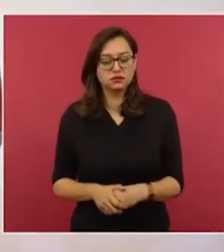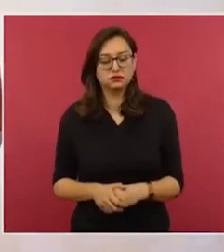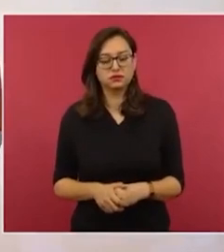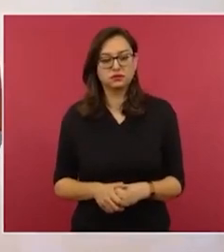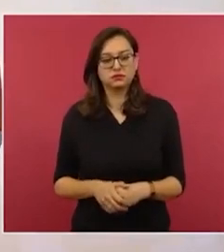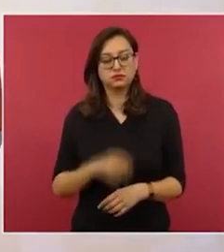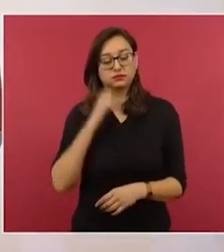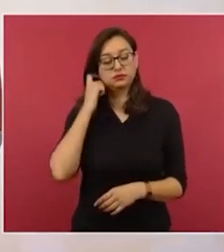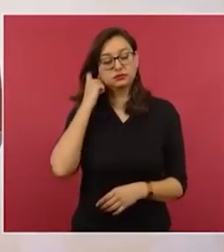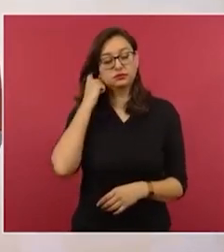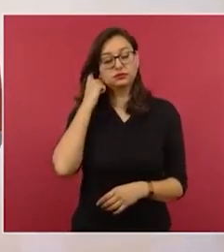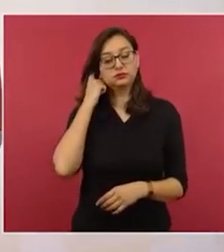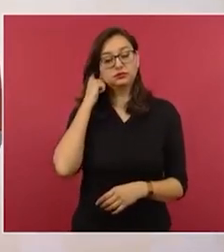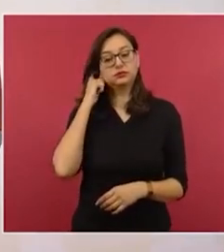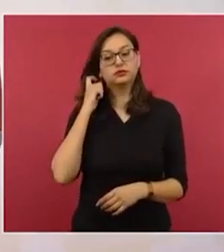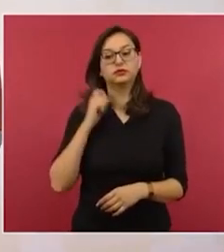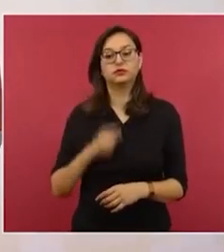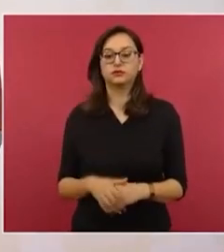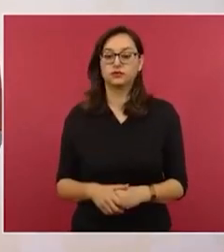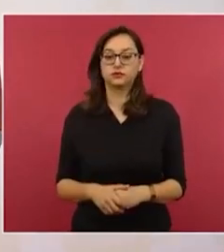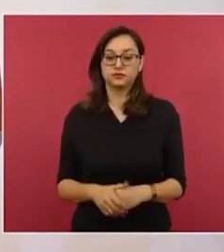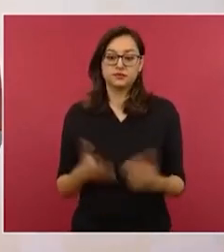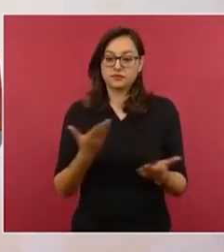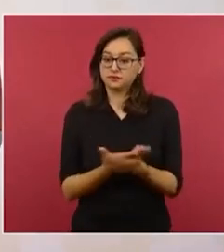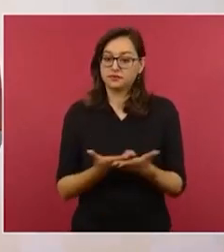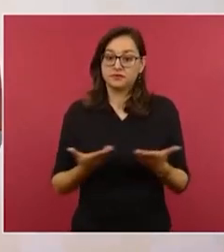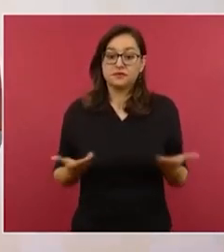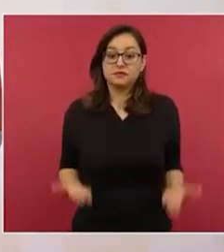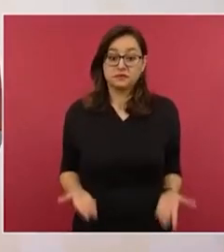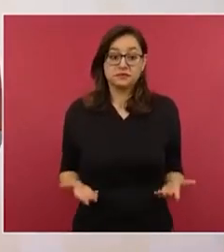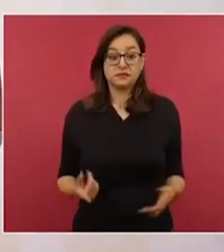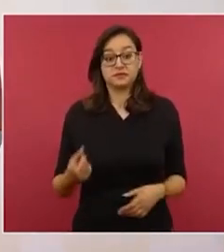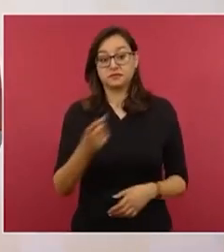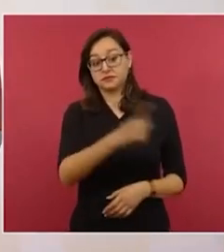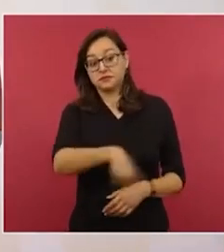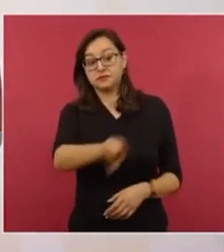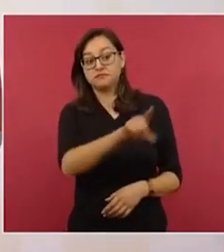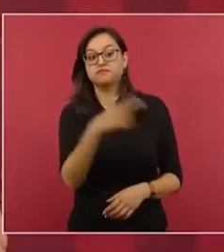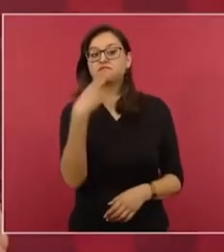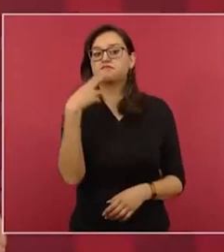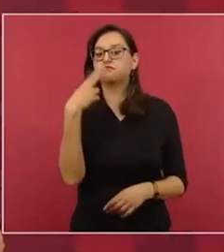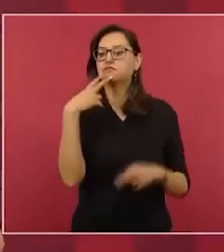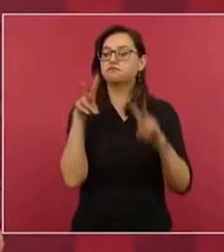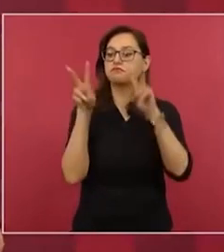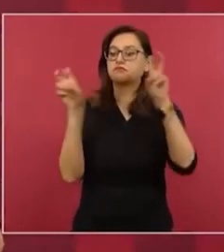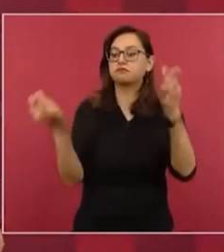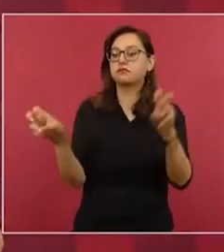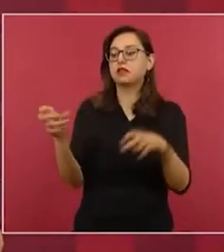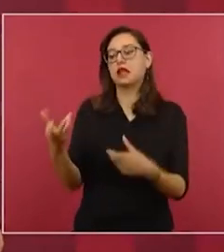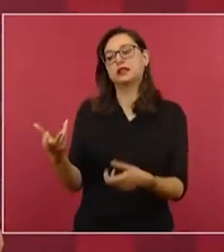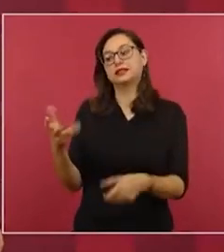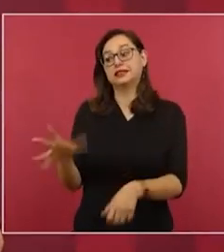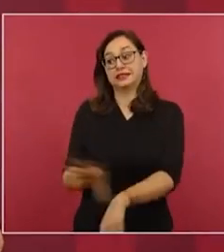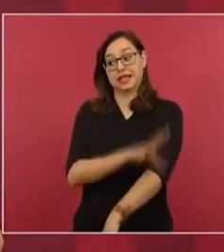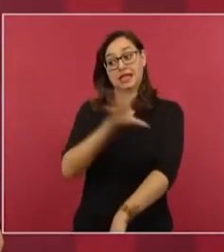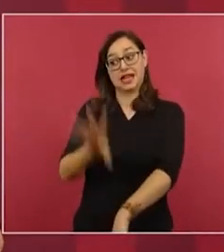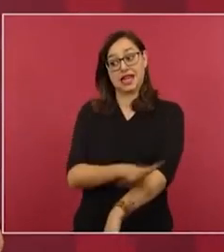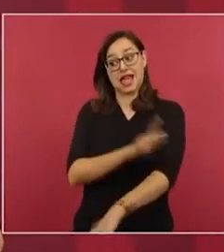pues ahora es energía limpia para hacer negocios sucios